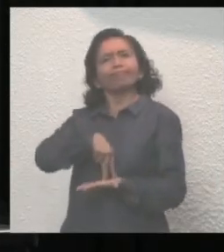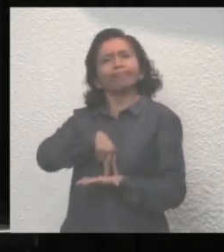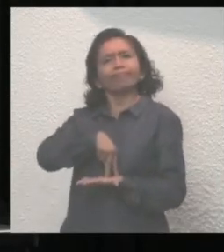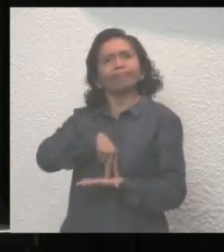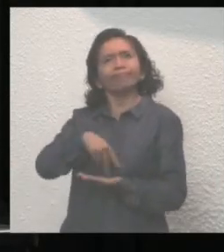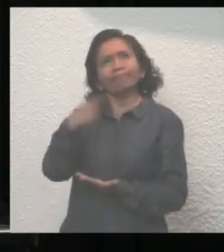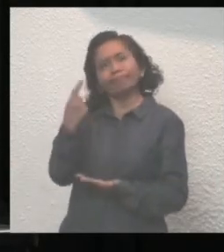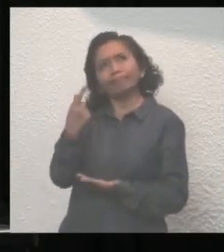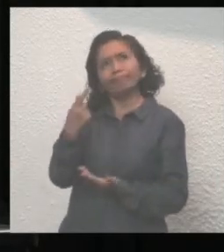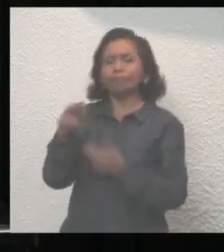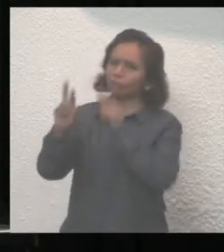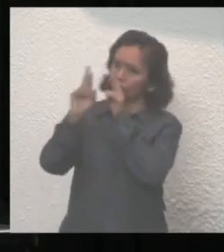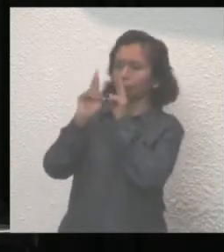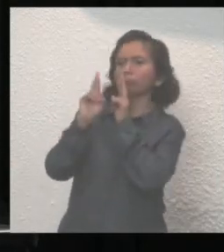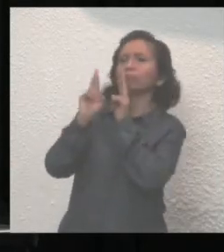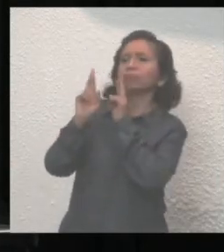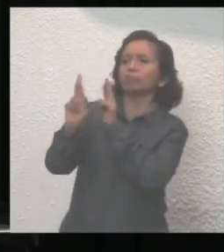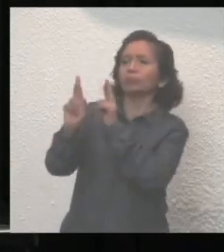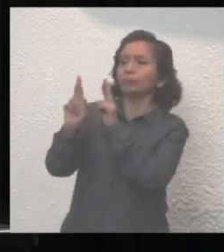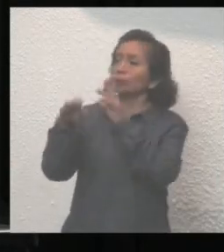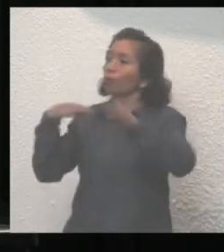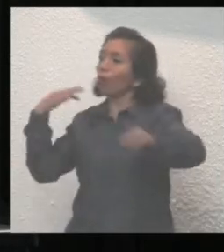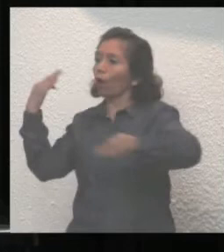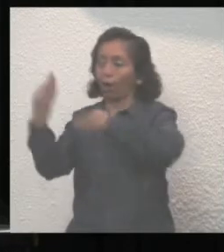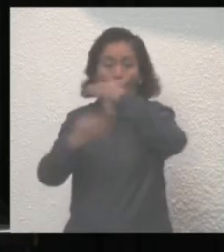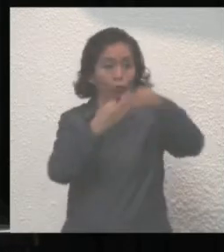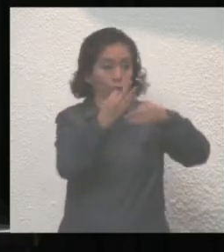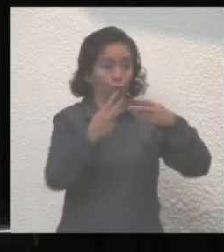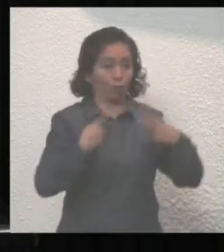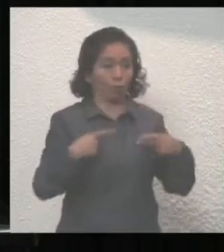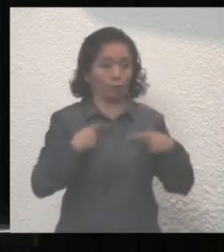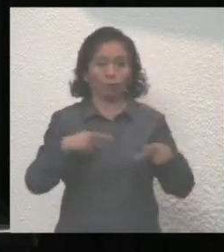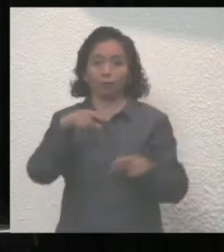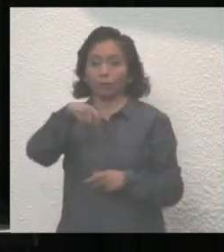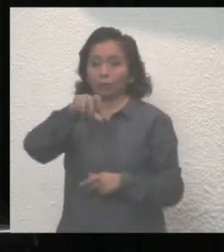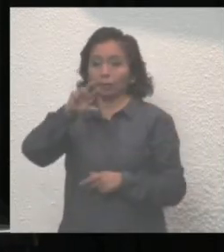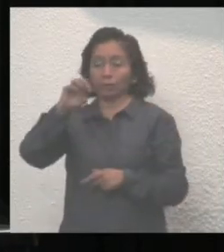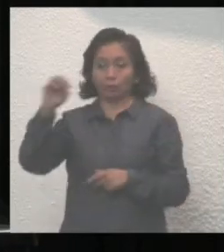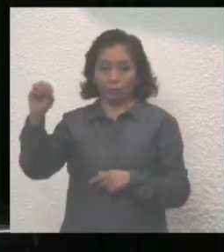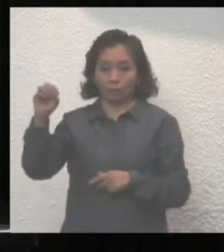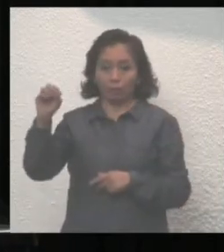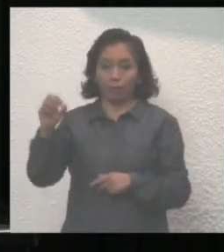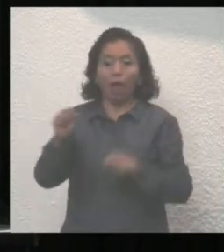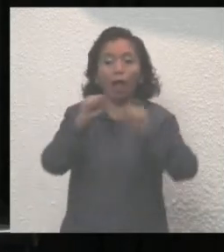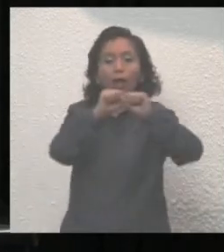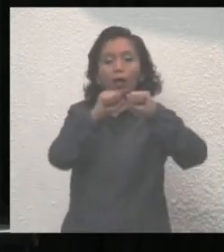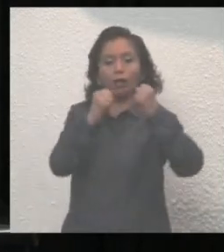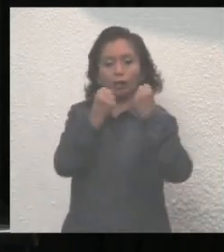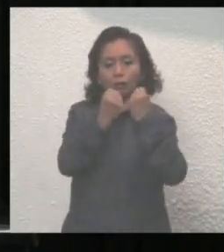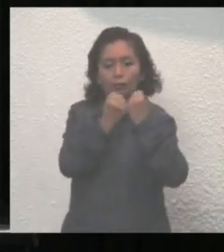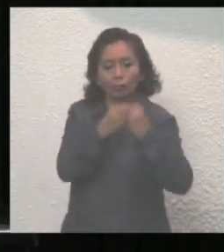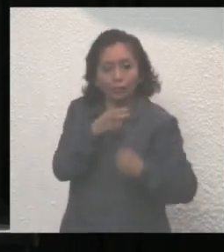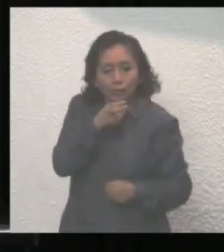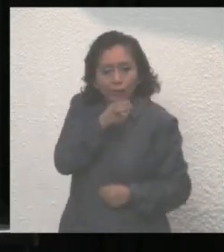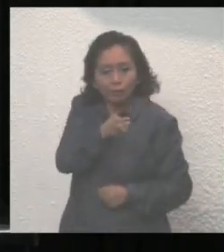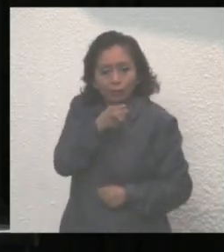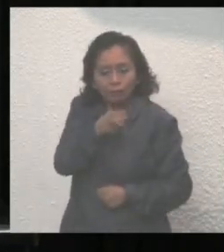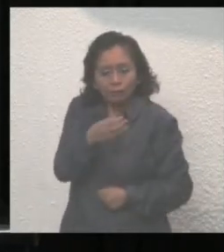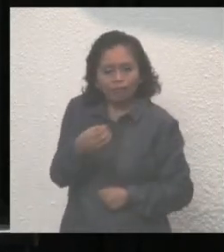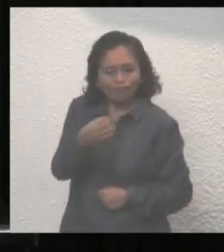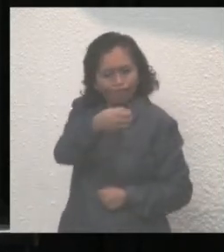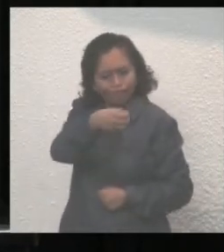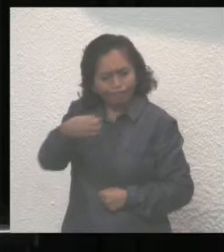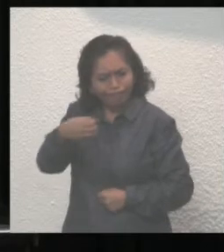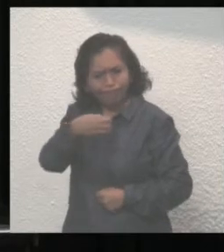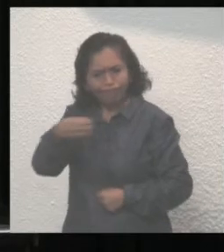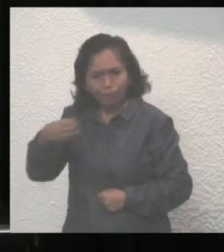reconocimiento a todos los ciudadanos de Quintana Roo a la sociedad civil organizada a las